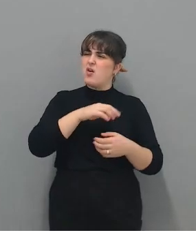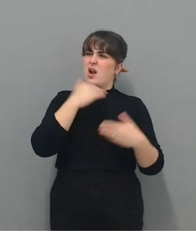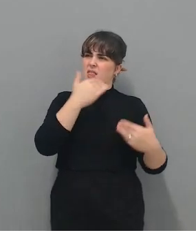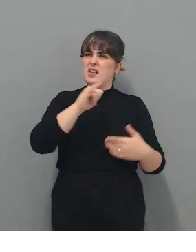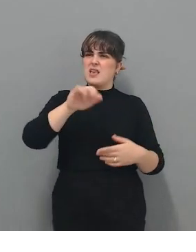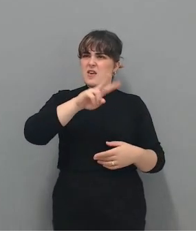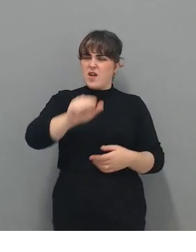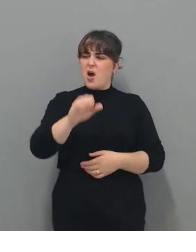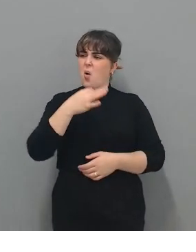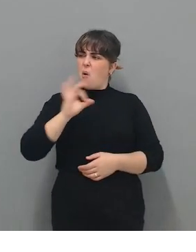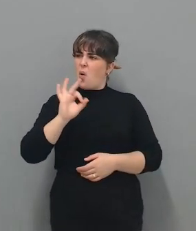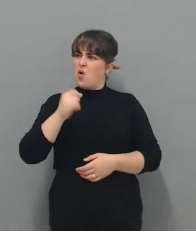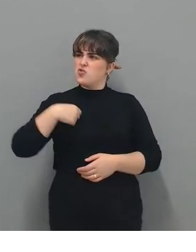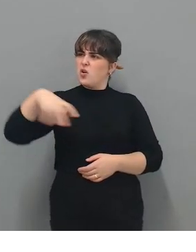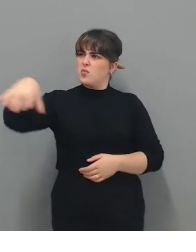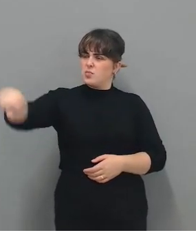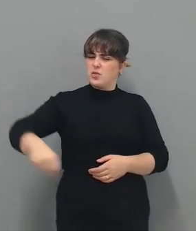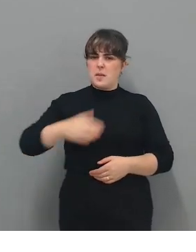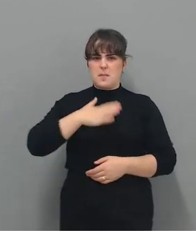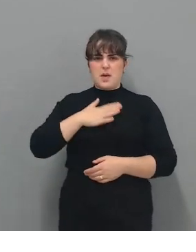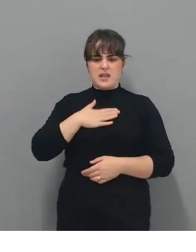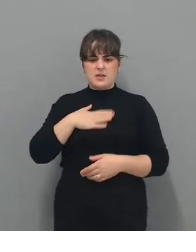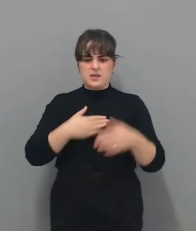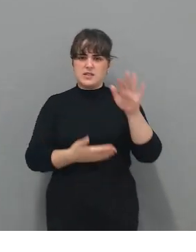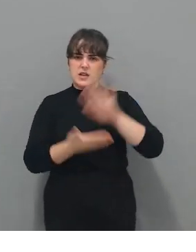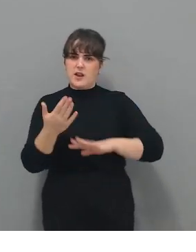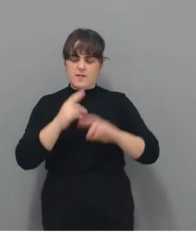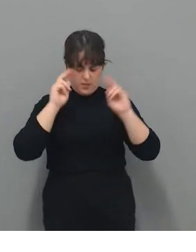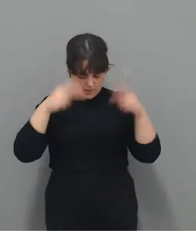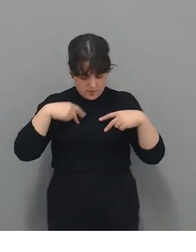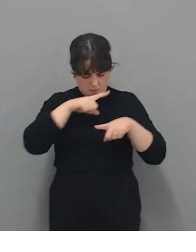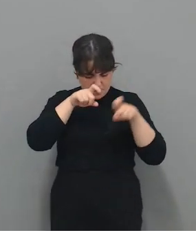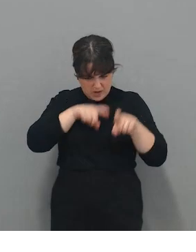adquisición que yo estoy recibiendo a mi patrimonio? Que se empiecen a hacer ese tipo de preguntas.